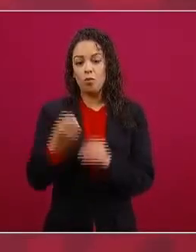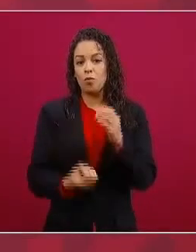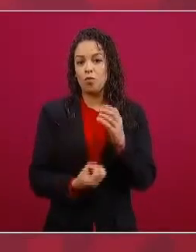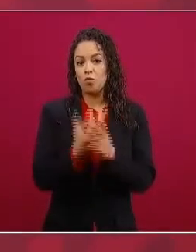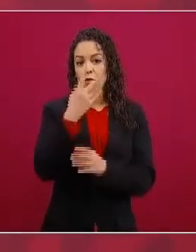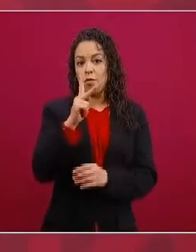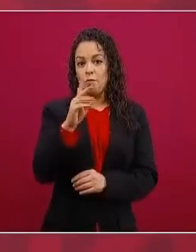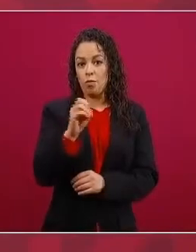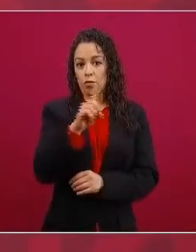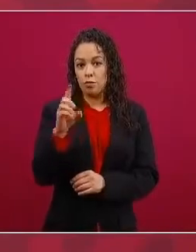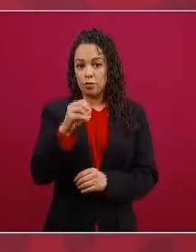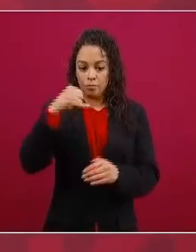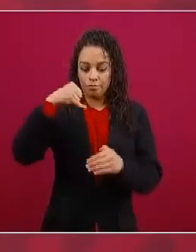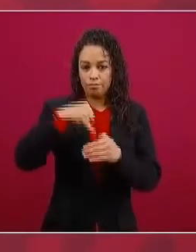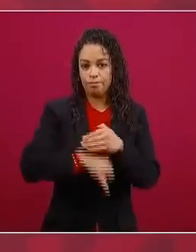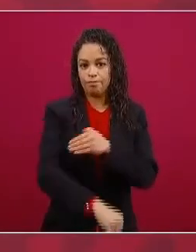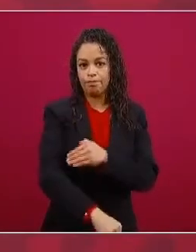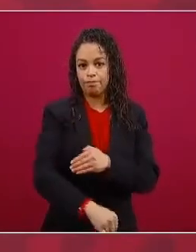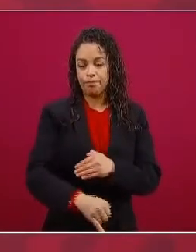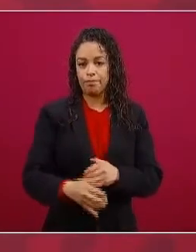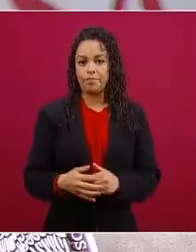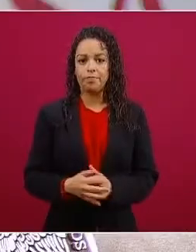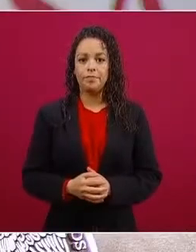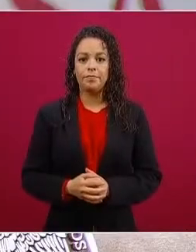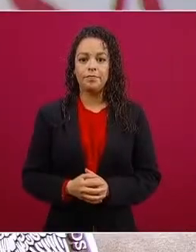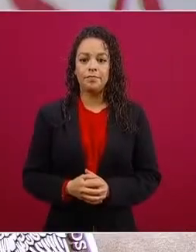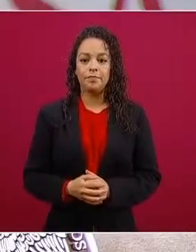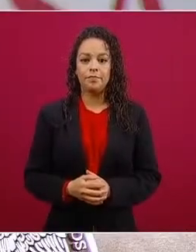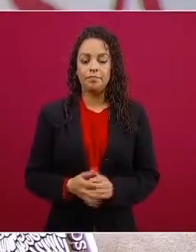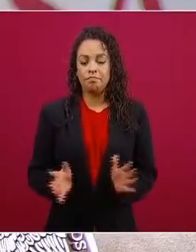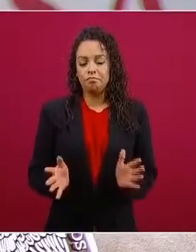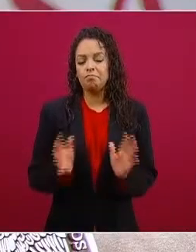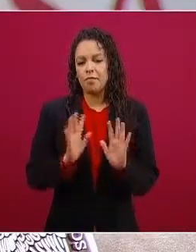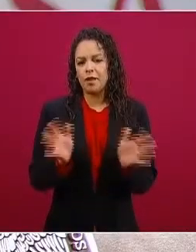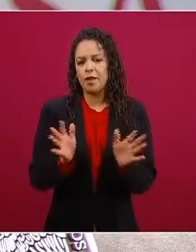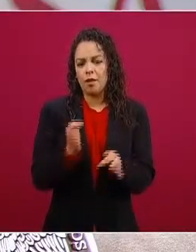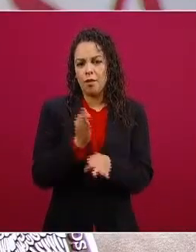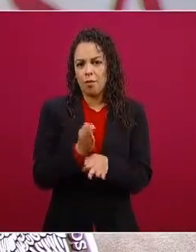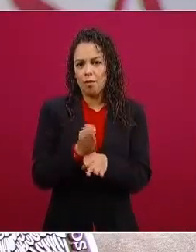que ya están prácticamente terminados.